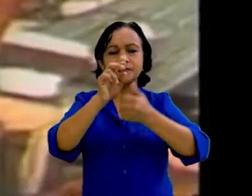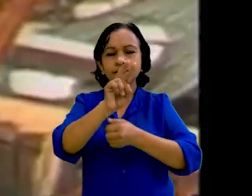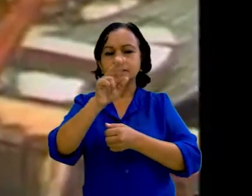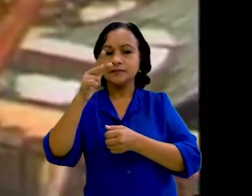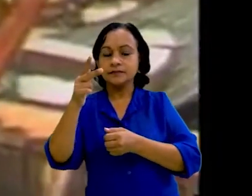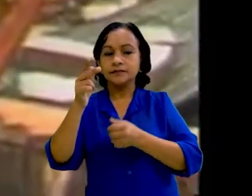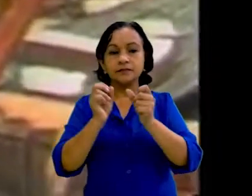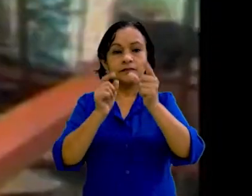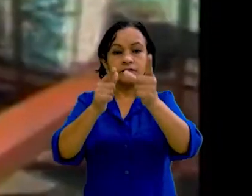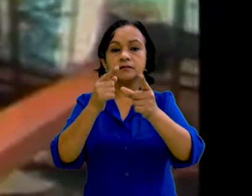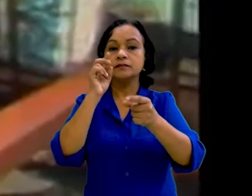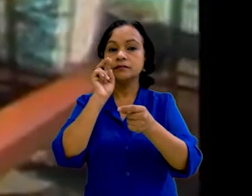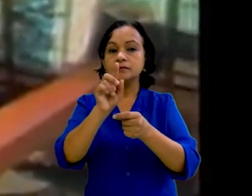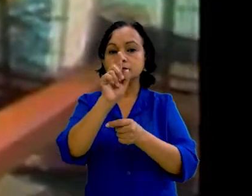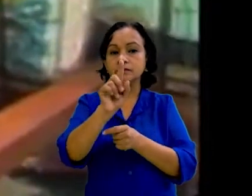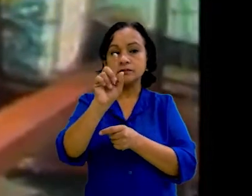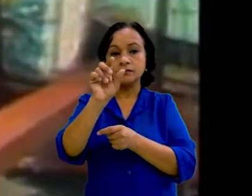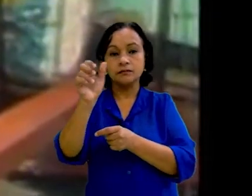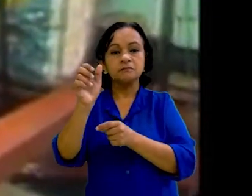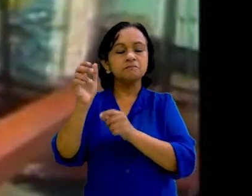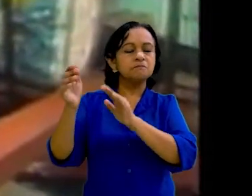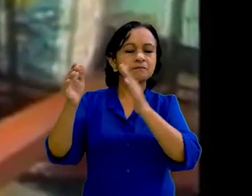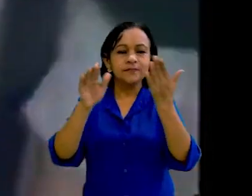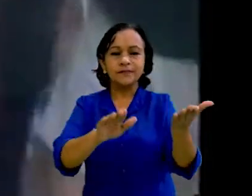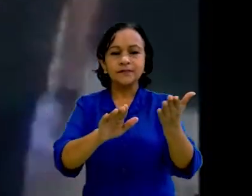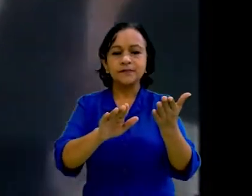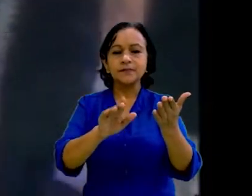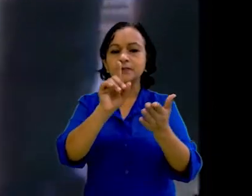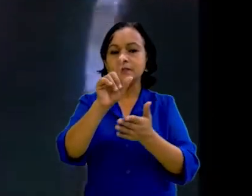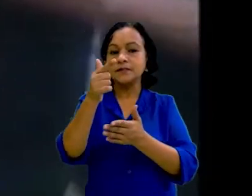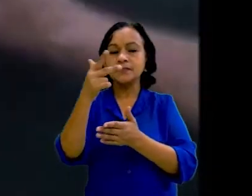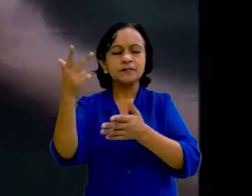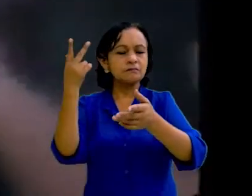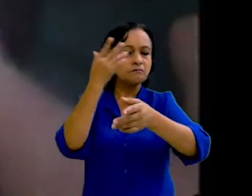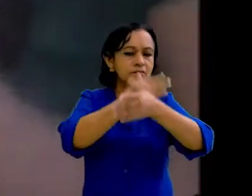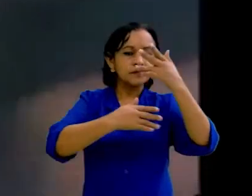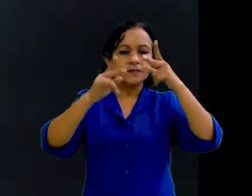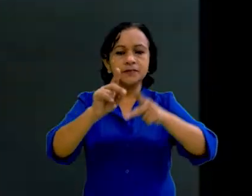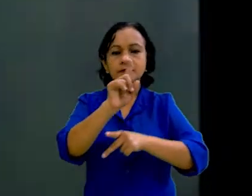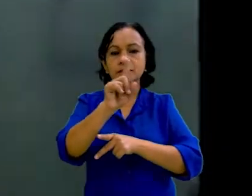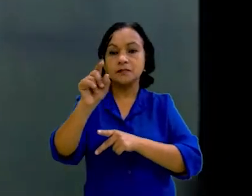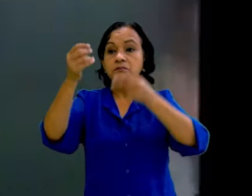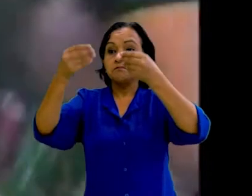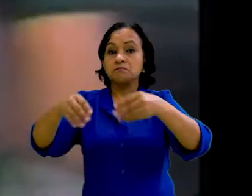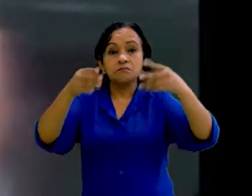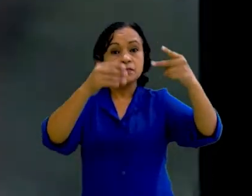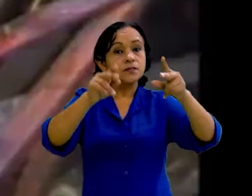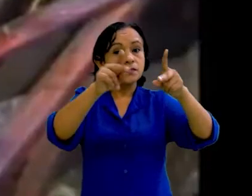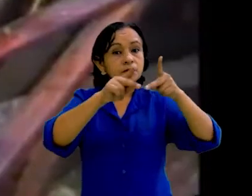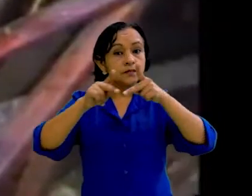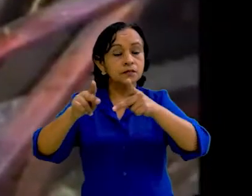dado el 28 de octubre, se contabilizaron 116 muertos, 178 heridos graves y 110 desaparecidos.